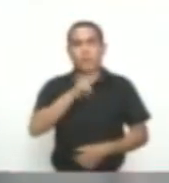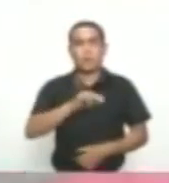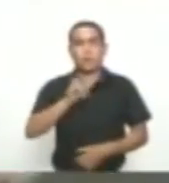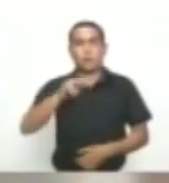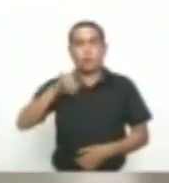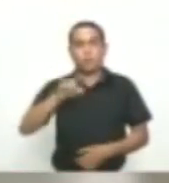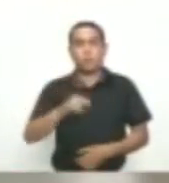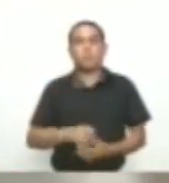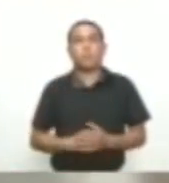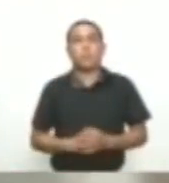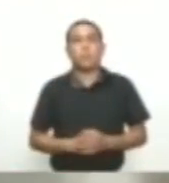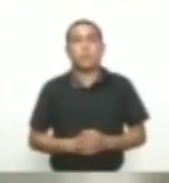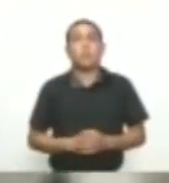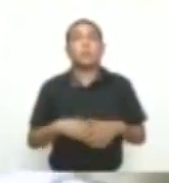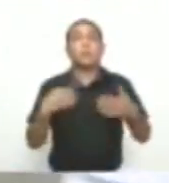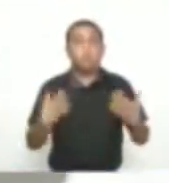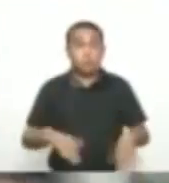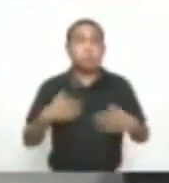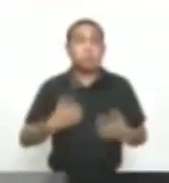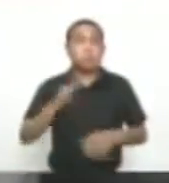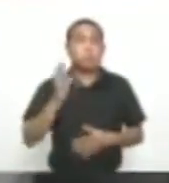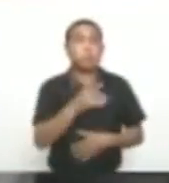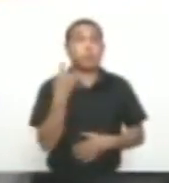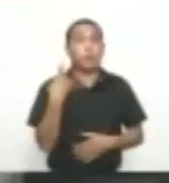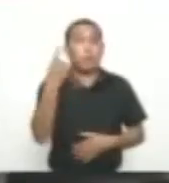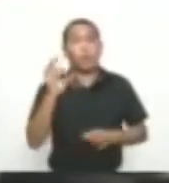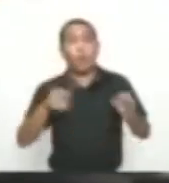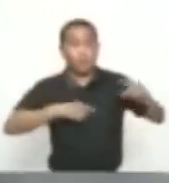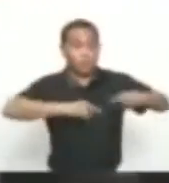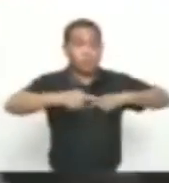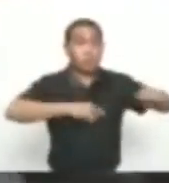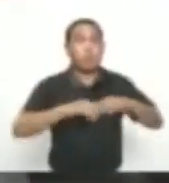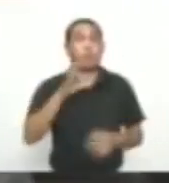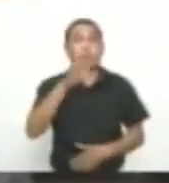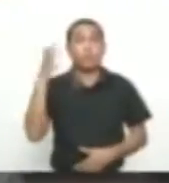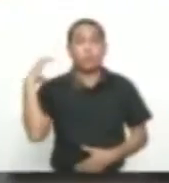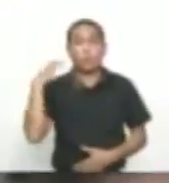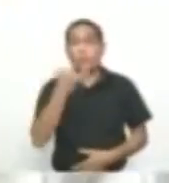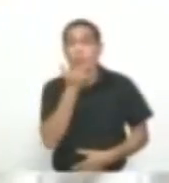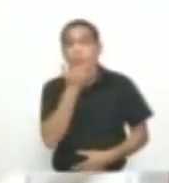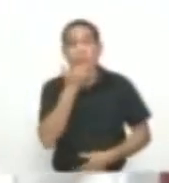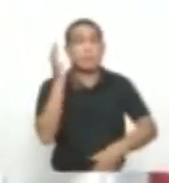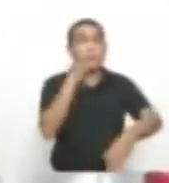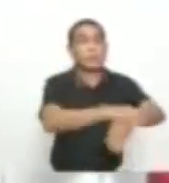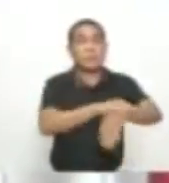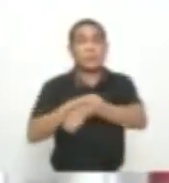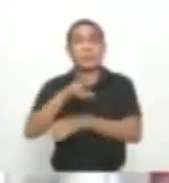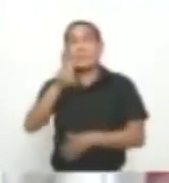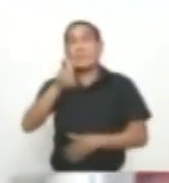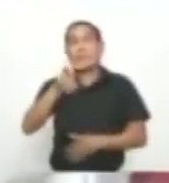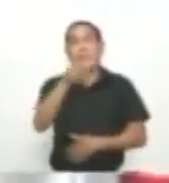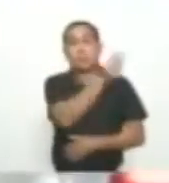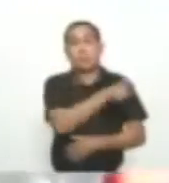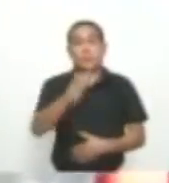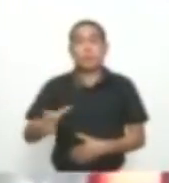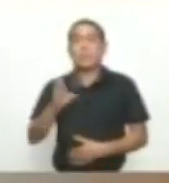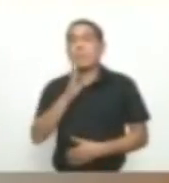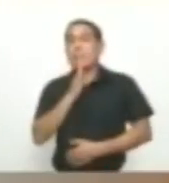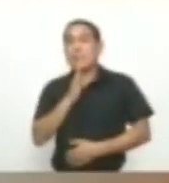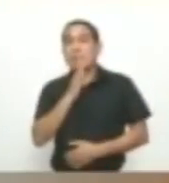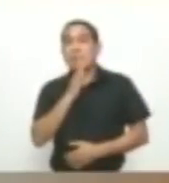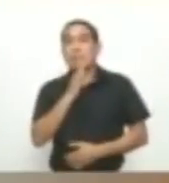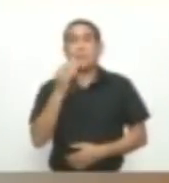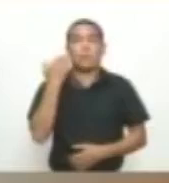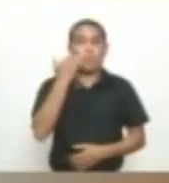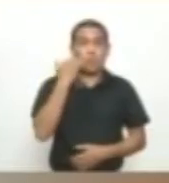Revuelo Ha causado en las esferas Políticas y administrativas Del departamento De Córdoba La captura De 7 personas Entre los que se encuentran